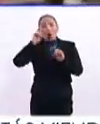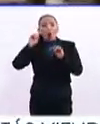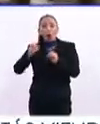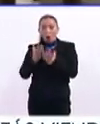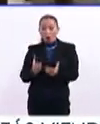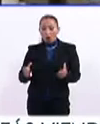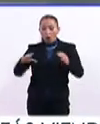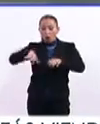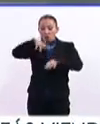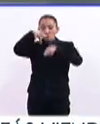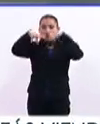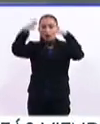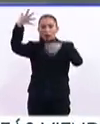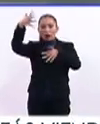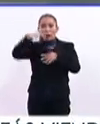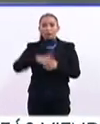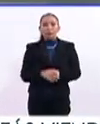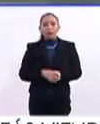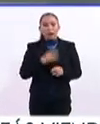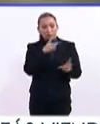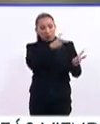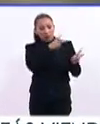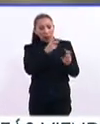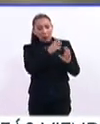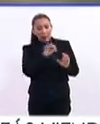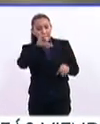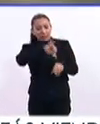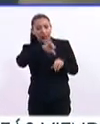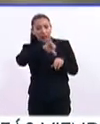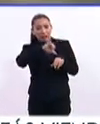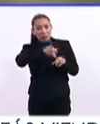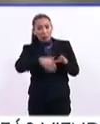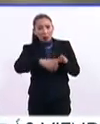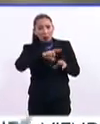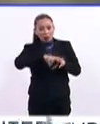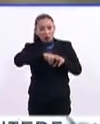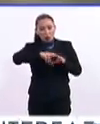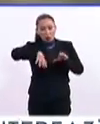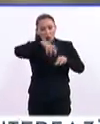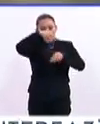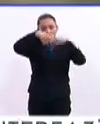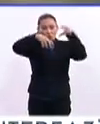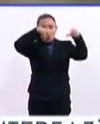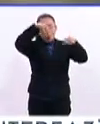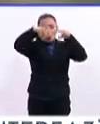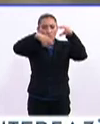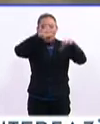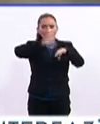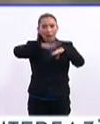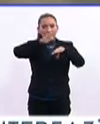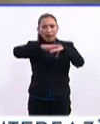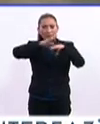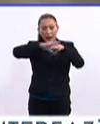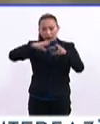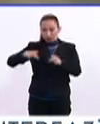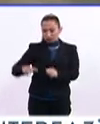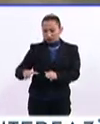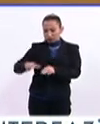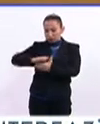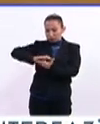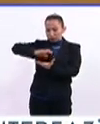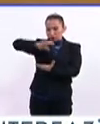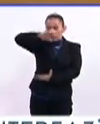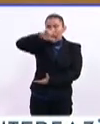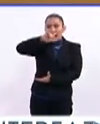en pozas de evaporación solar. Vamos bombeando la salmuera como si fuera un tren de evaporación y vamos aumentando la concentración de litio.